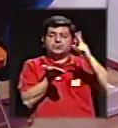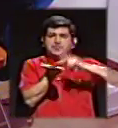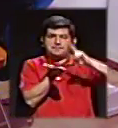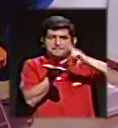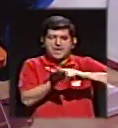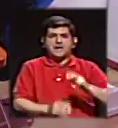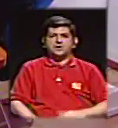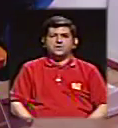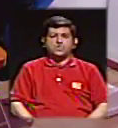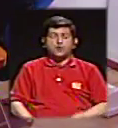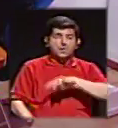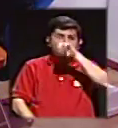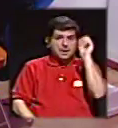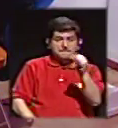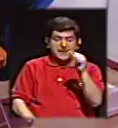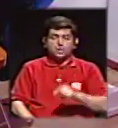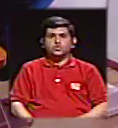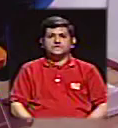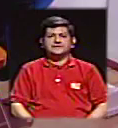Nos preguntan desde Grecia